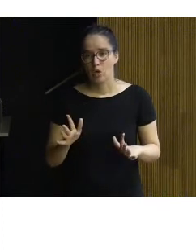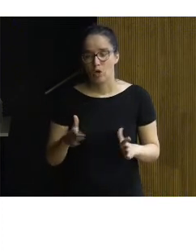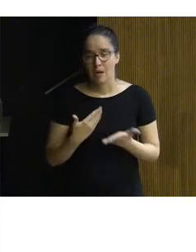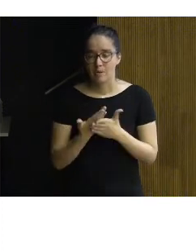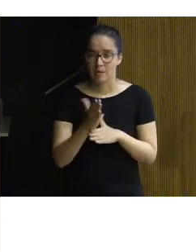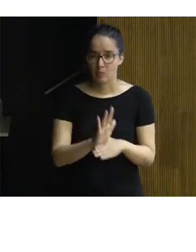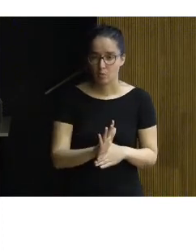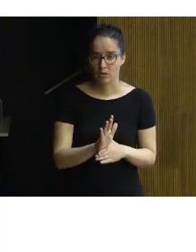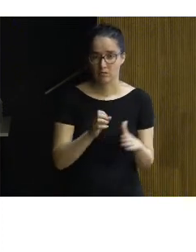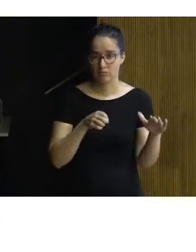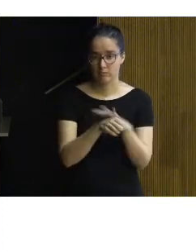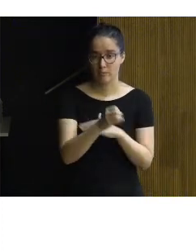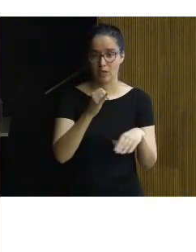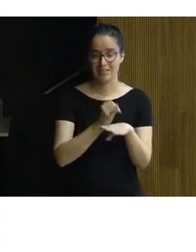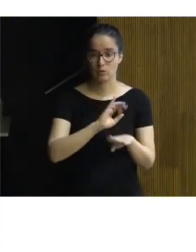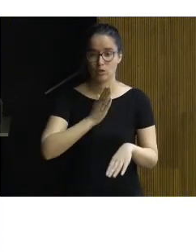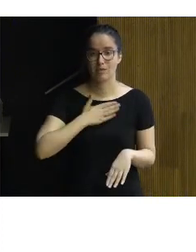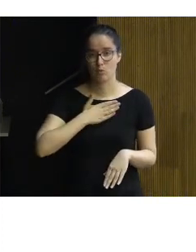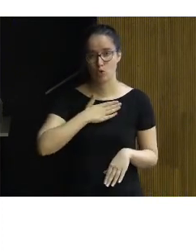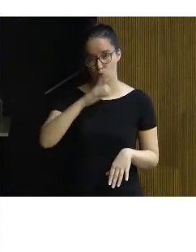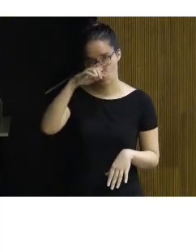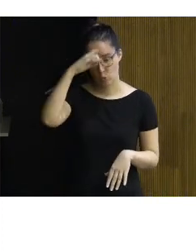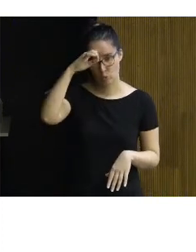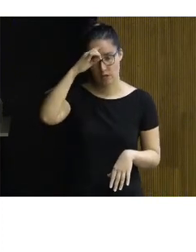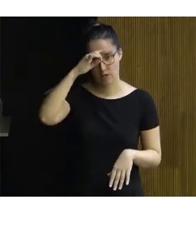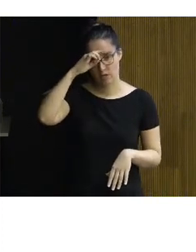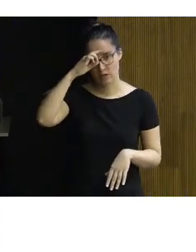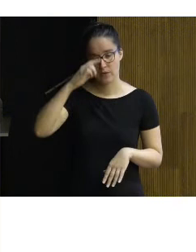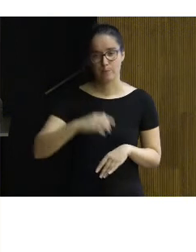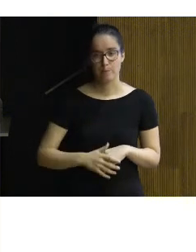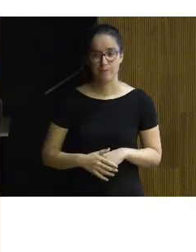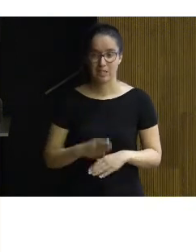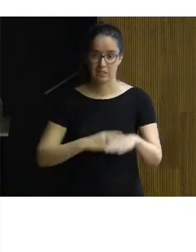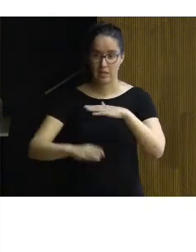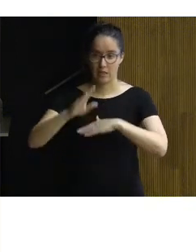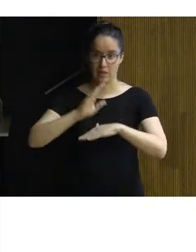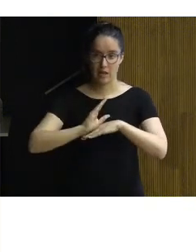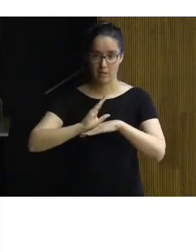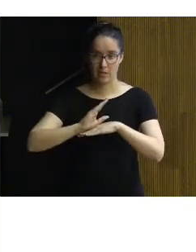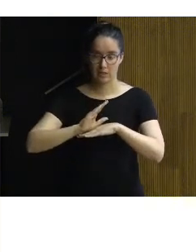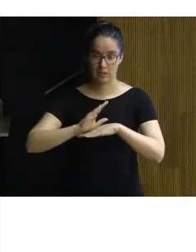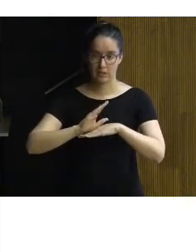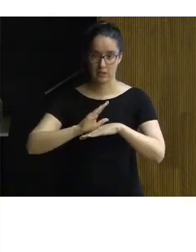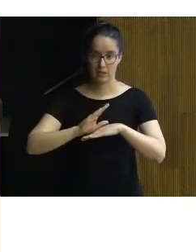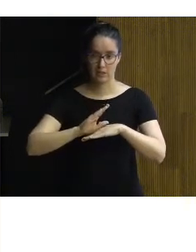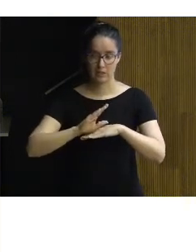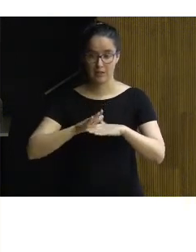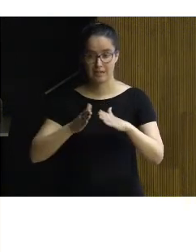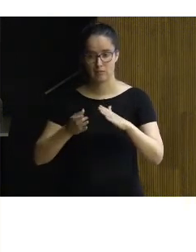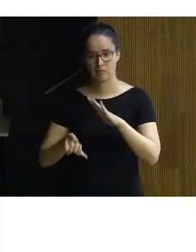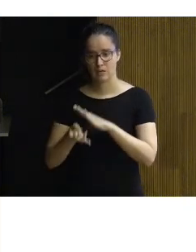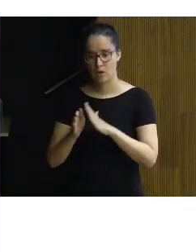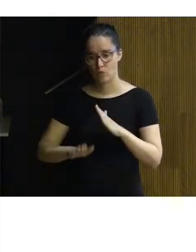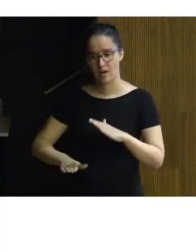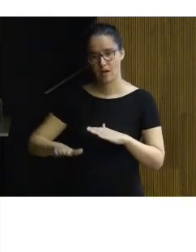propuesta presentada por el Instituto de Patrimonio Cultural desde desde el CEAPAD pues era crear unas rampas que